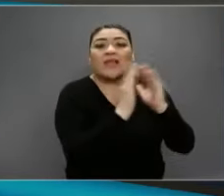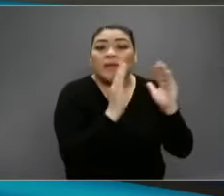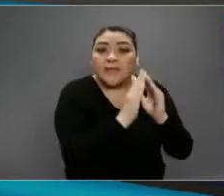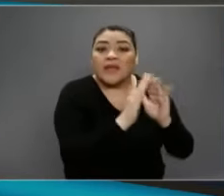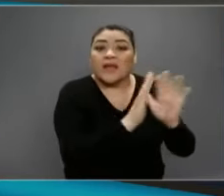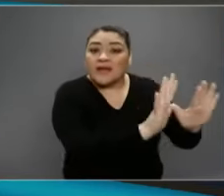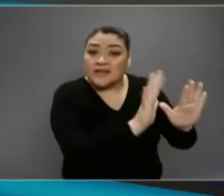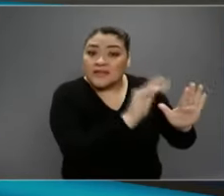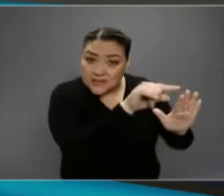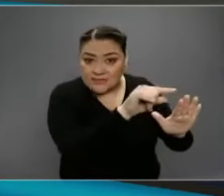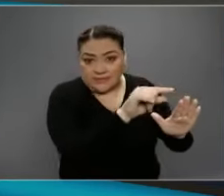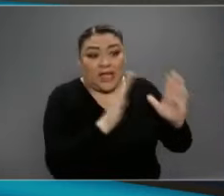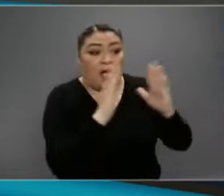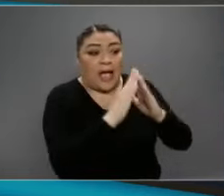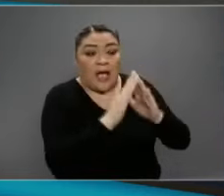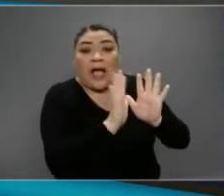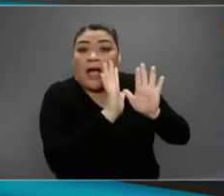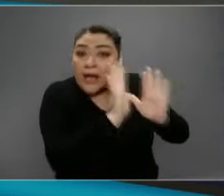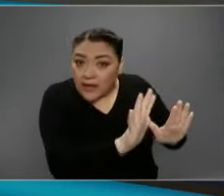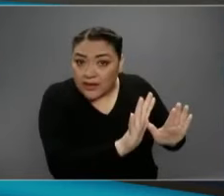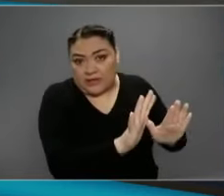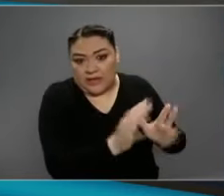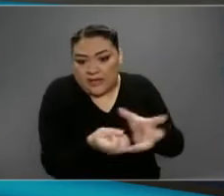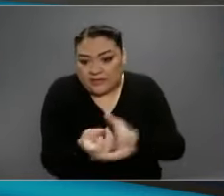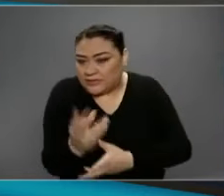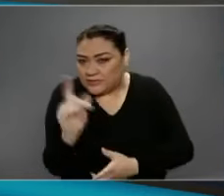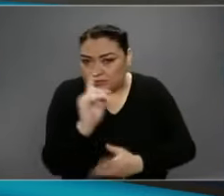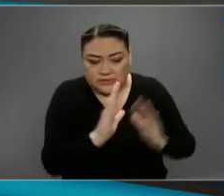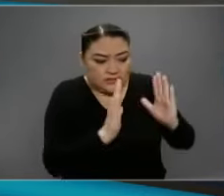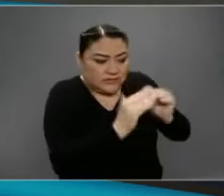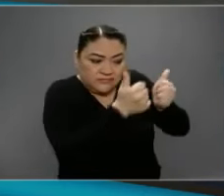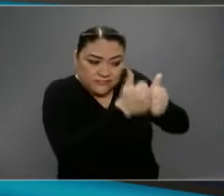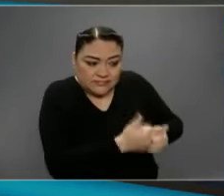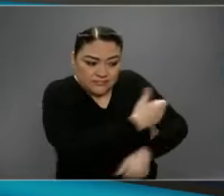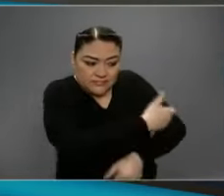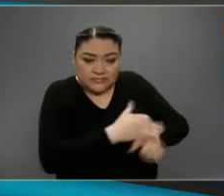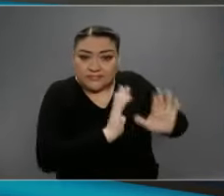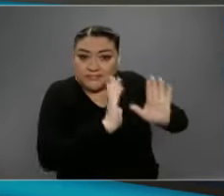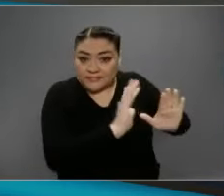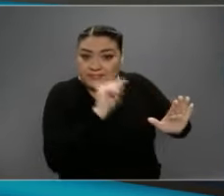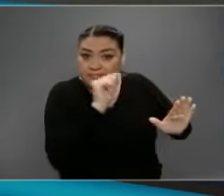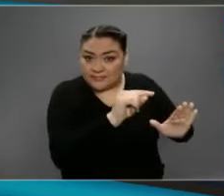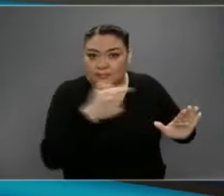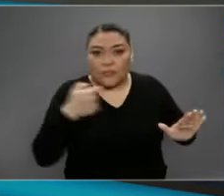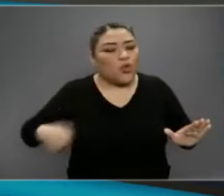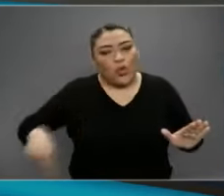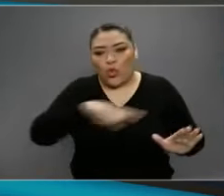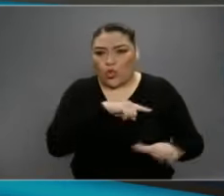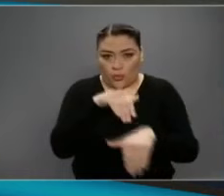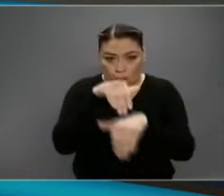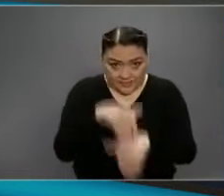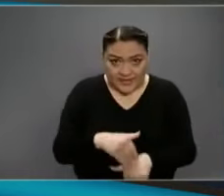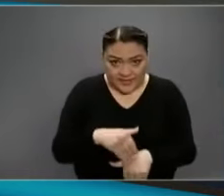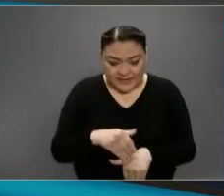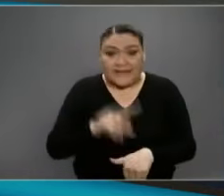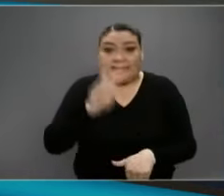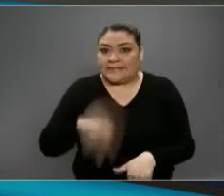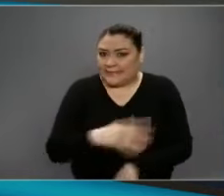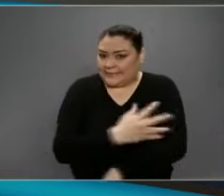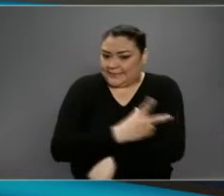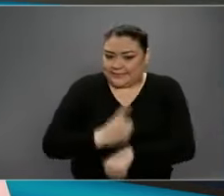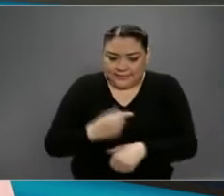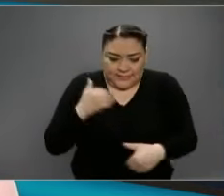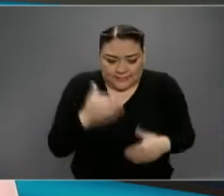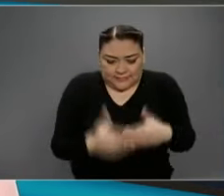familia está en su cuarentena, en casa y si hacemos todos esto, la verdad, de verdad,